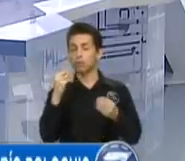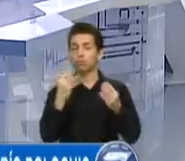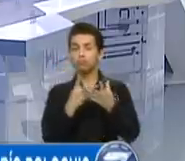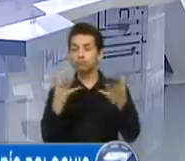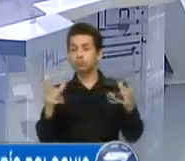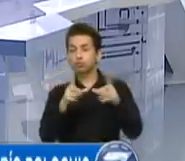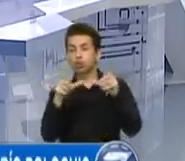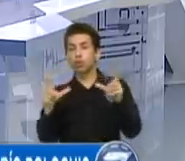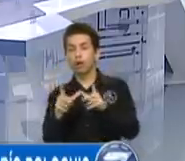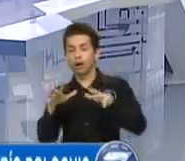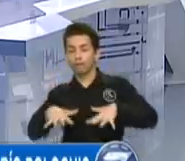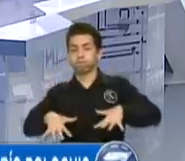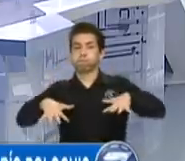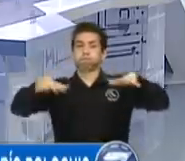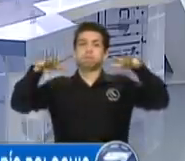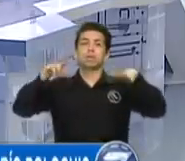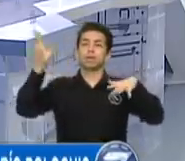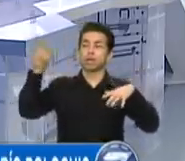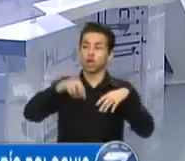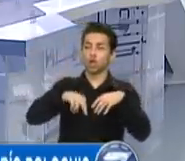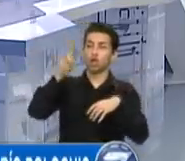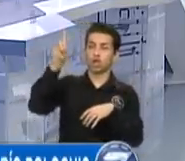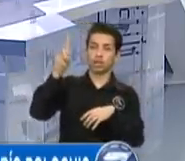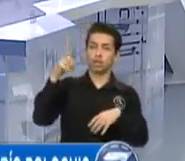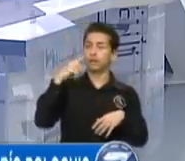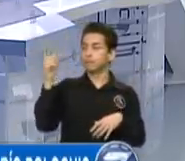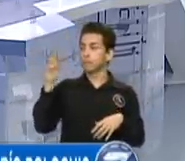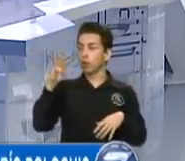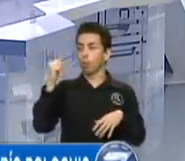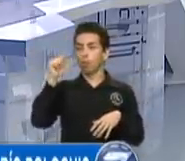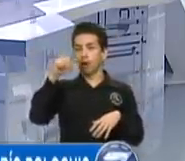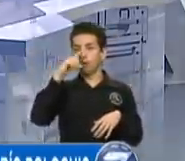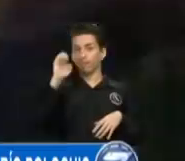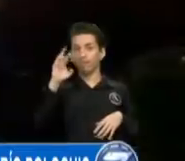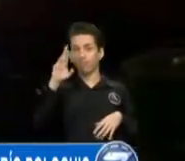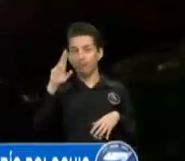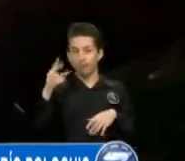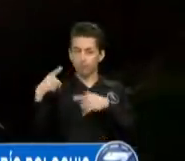en el norte de nuestro país. Walter Maas, corresponsal del sector, nos informa.